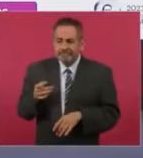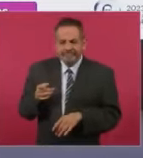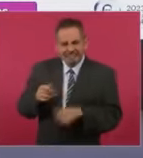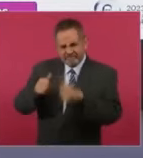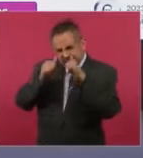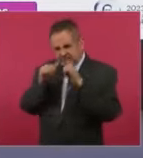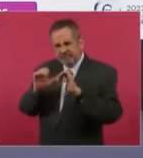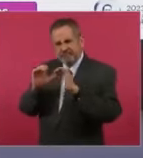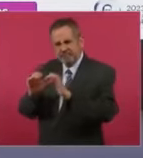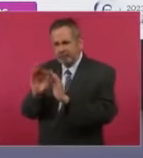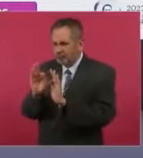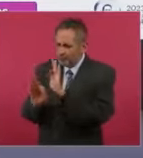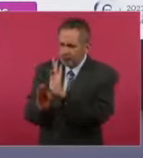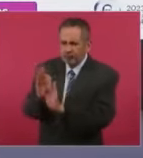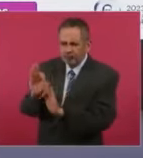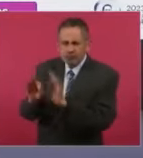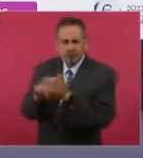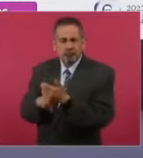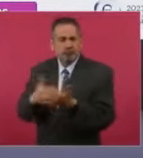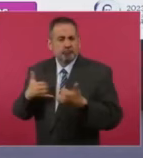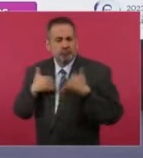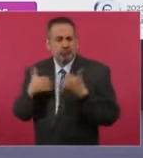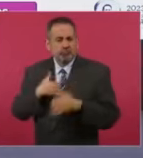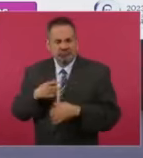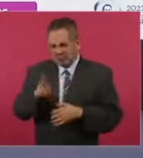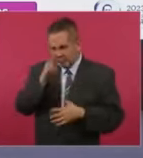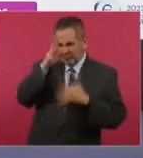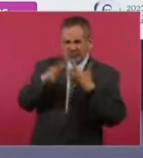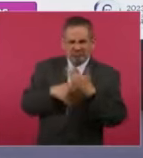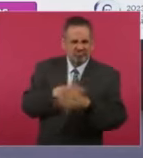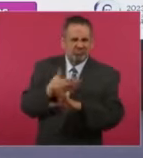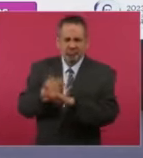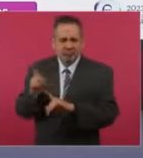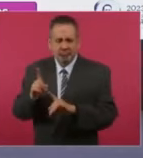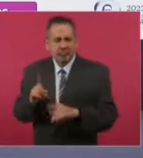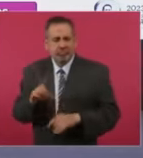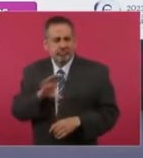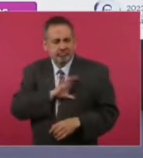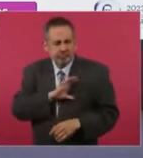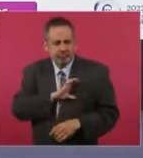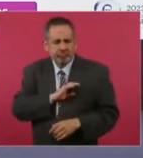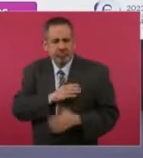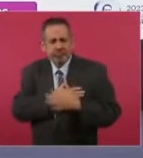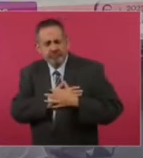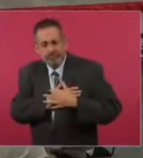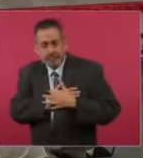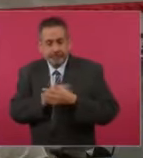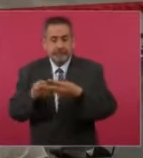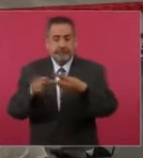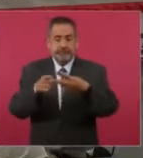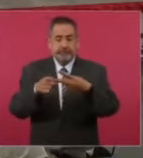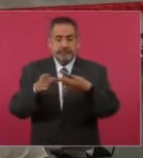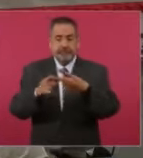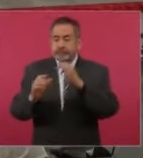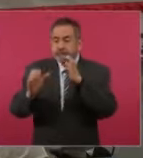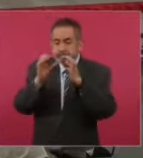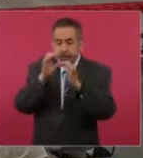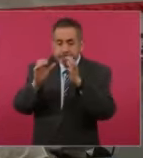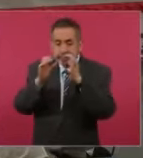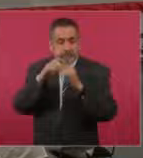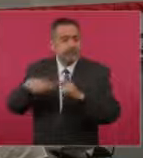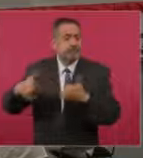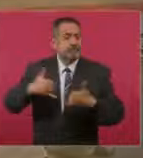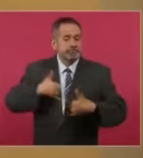llegar a ella sin violencia, con afecto, con amor. La comunicación en el periodo de la adolescencia es crucial,